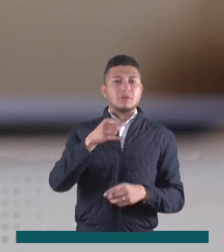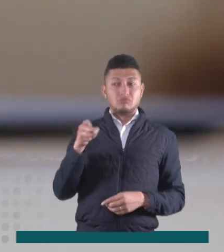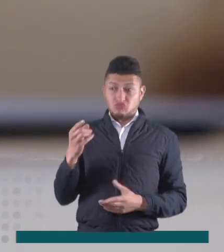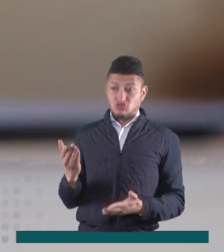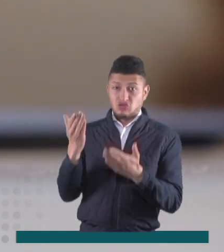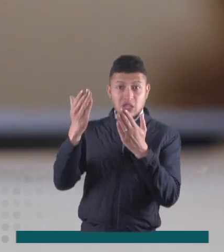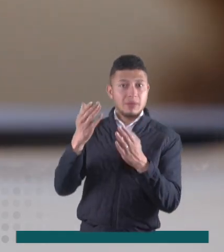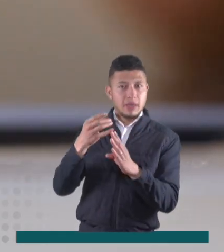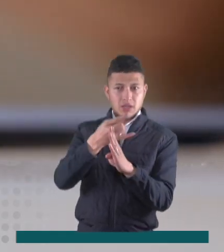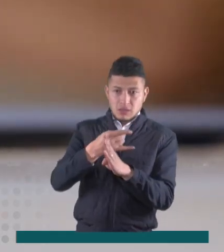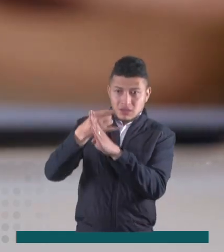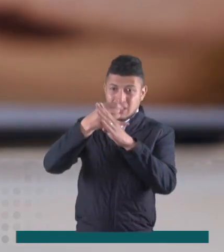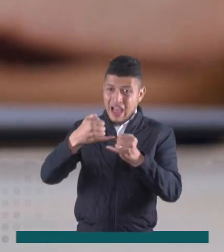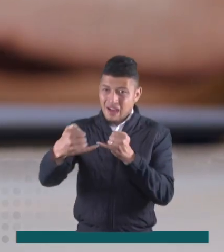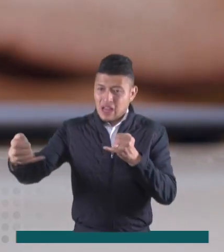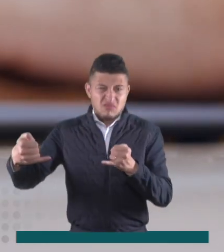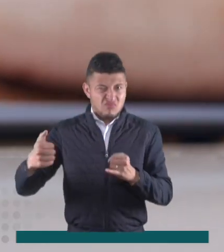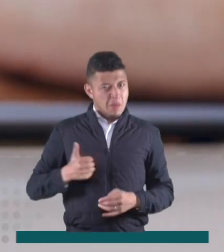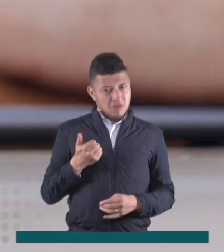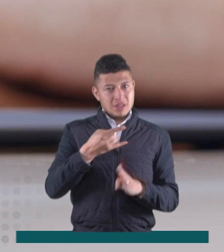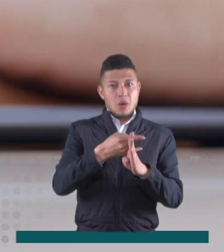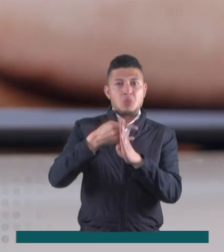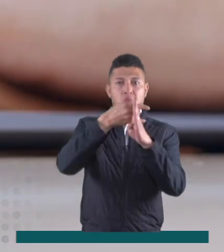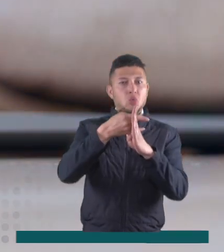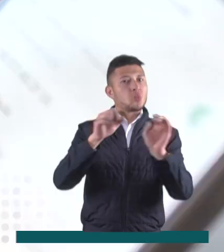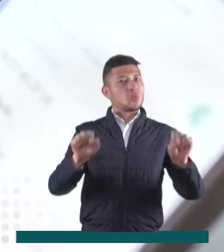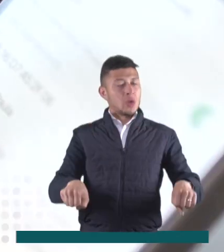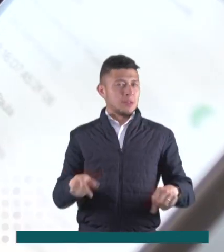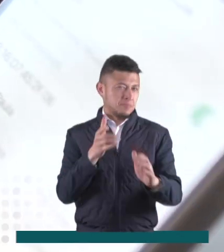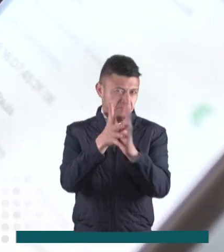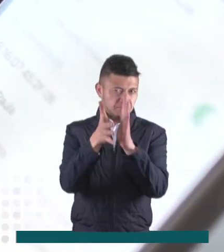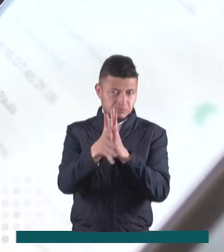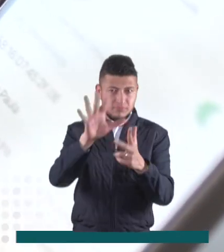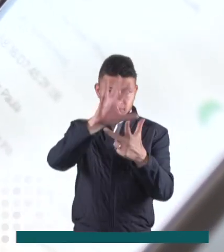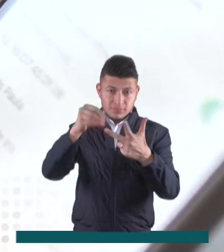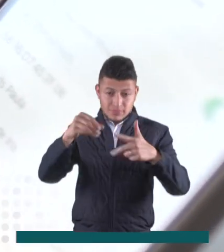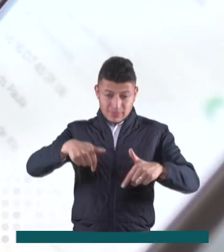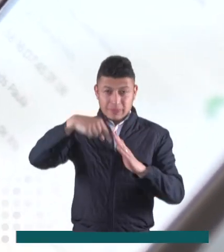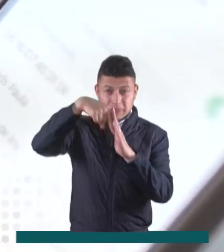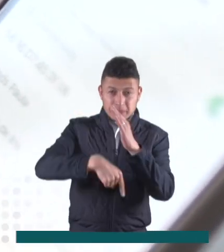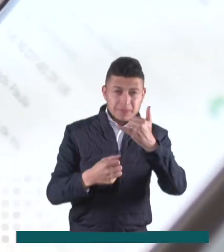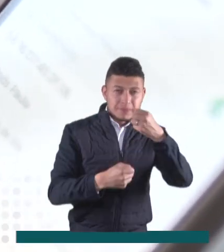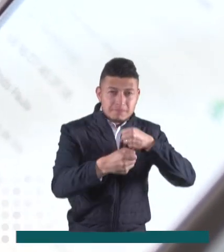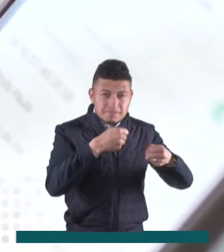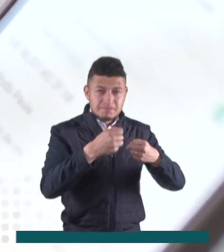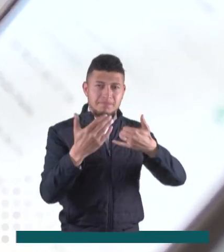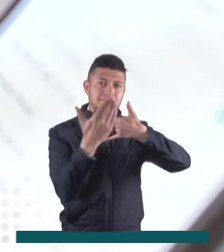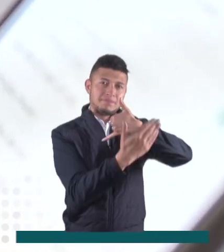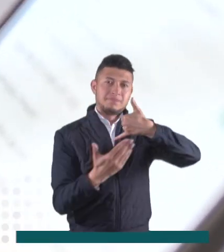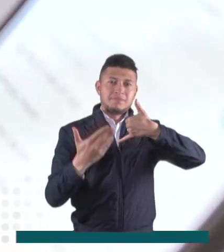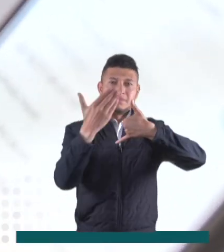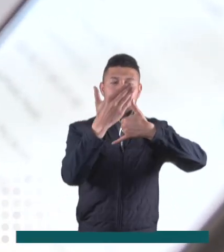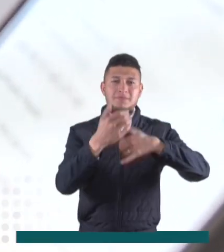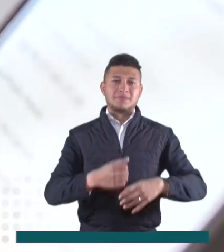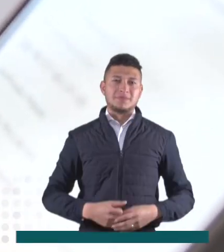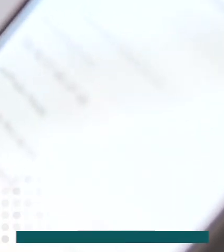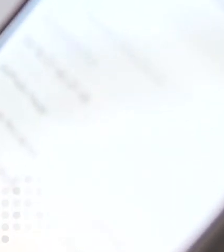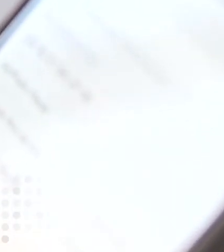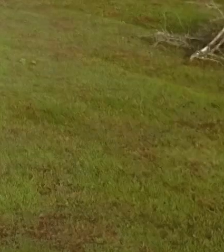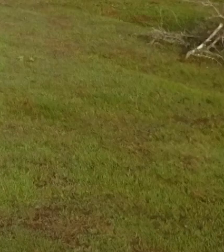la vida lejos de los engorrosos cables. Estamos en Enlace 13, periodismo a profundidad de nuestras regiones.